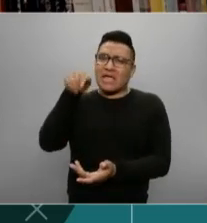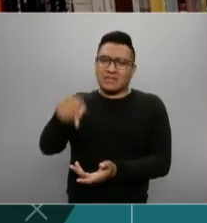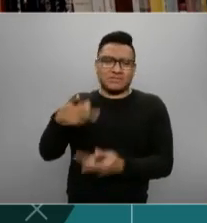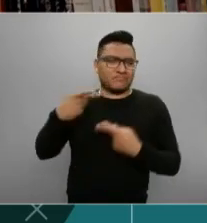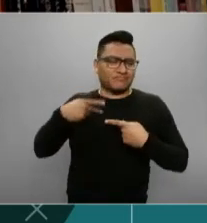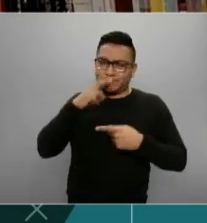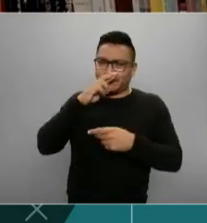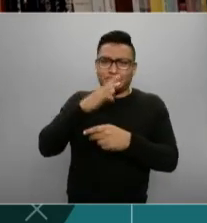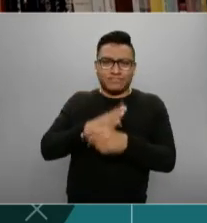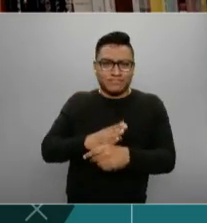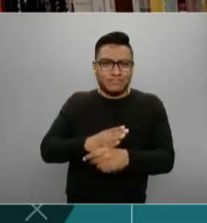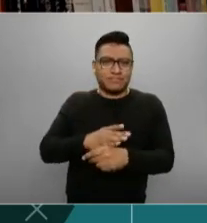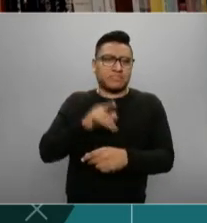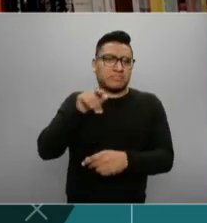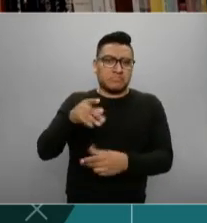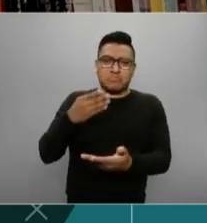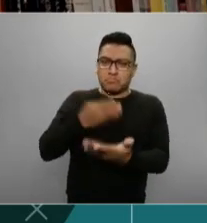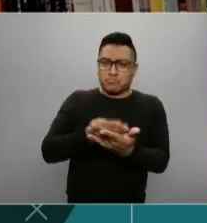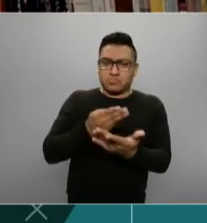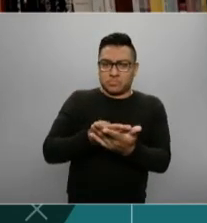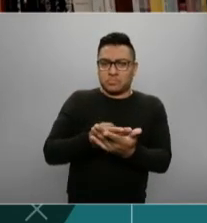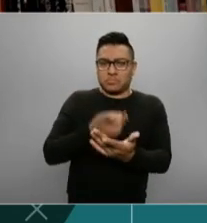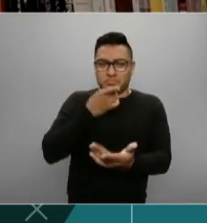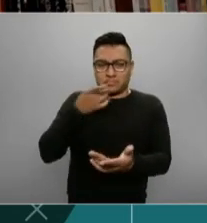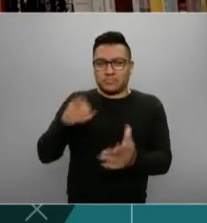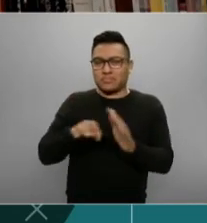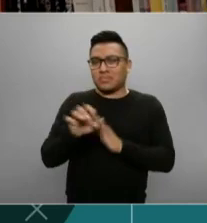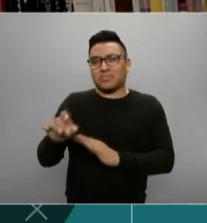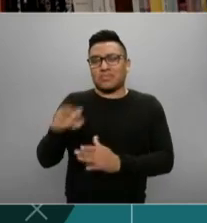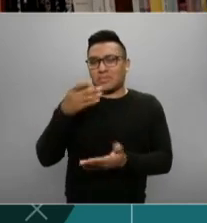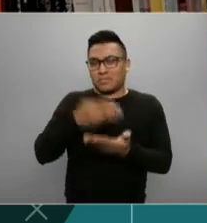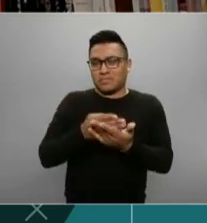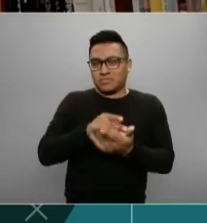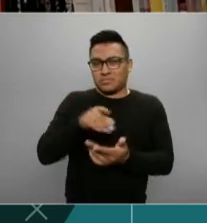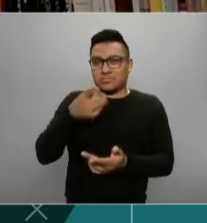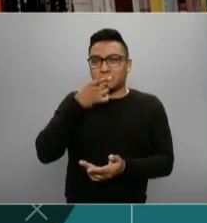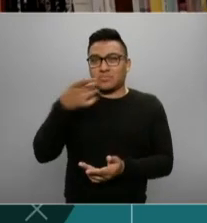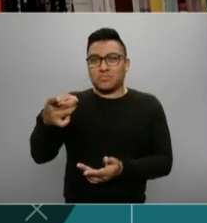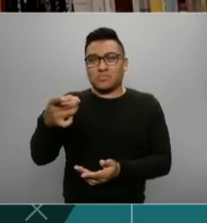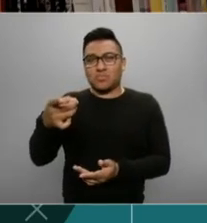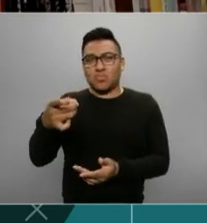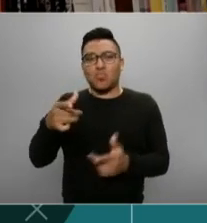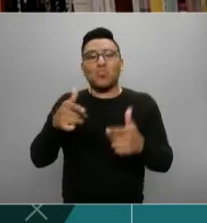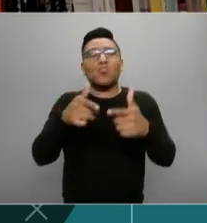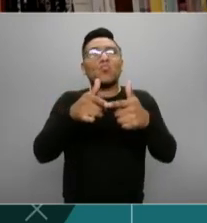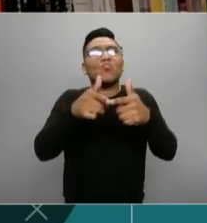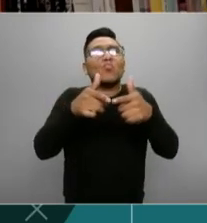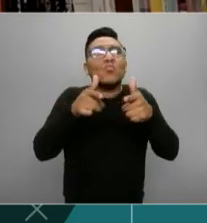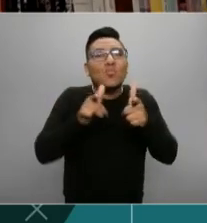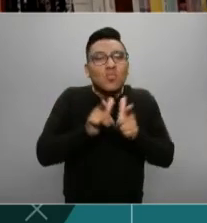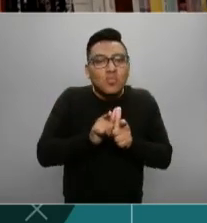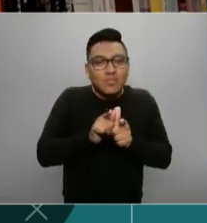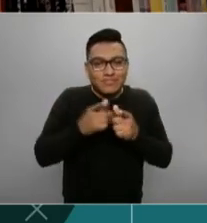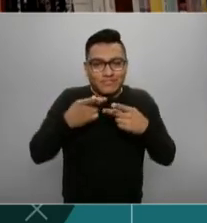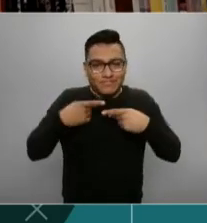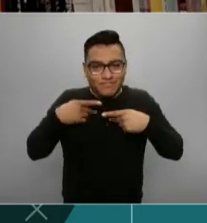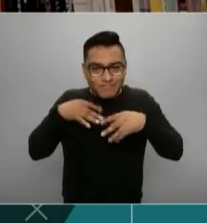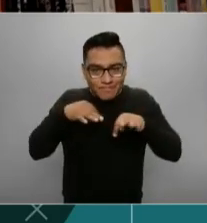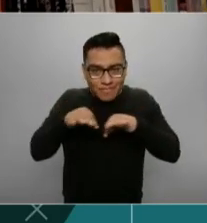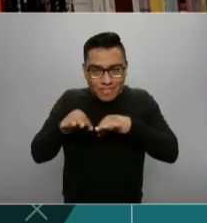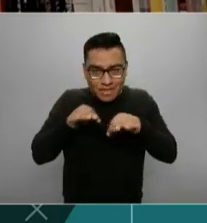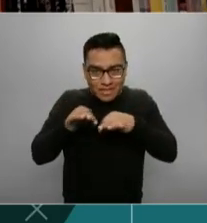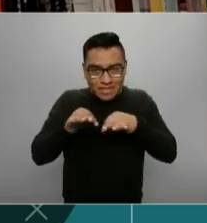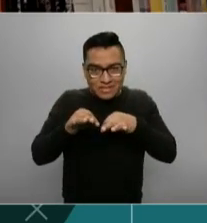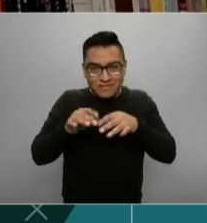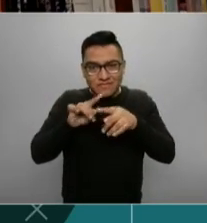que generar una... La propuesta dice que se genere una task force, un grupo de trabajo interagencial,